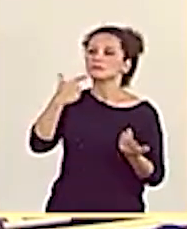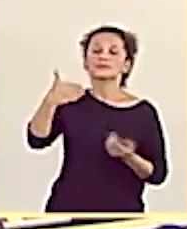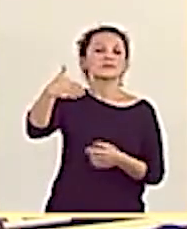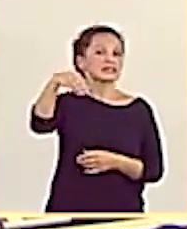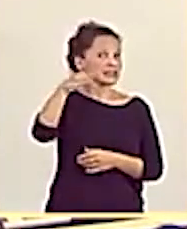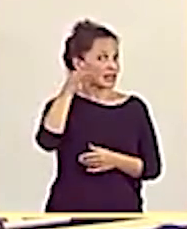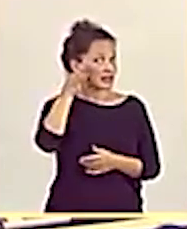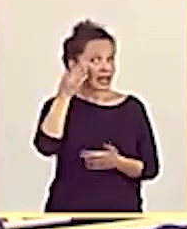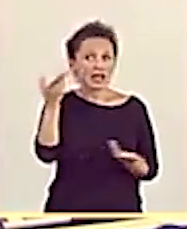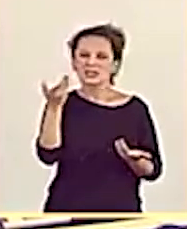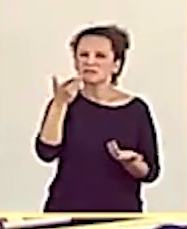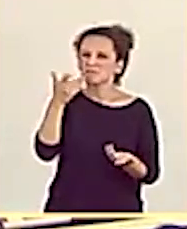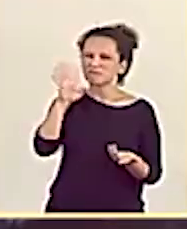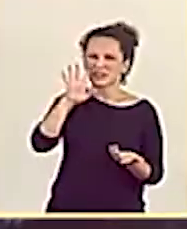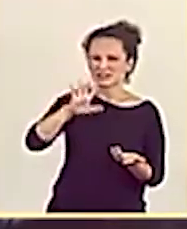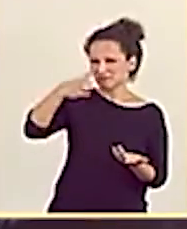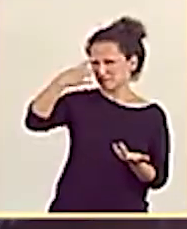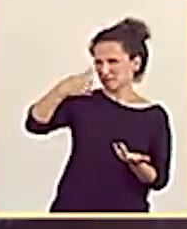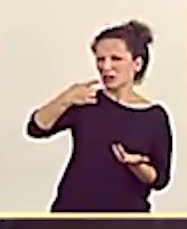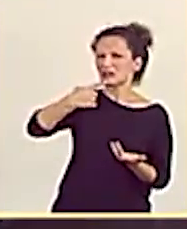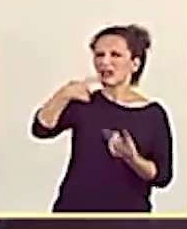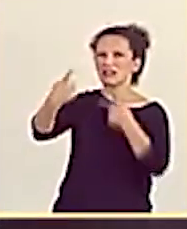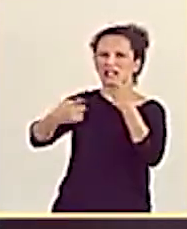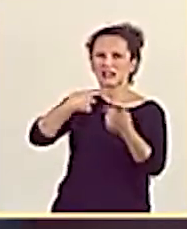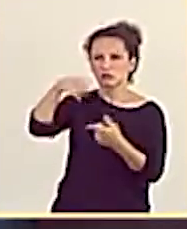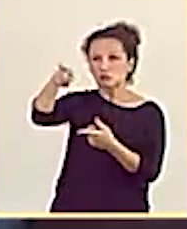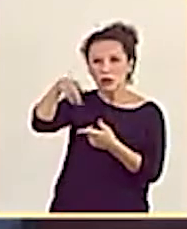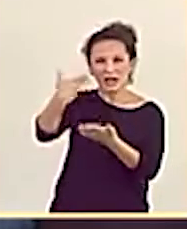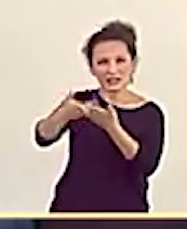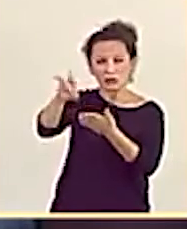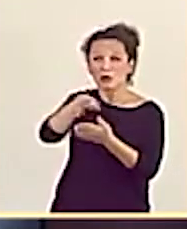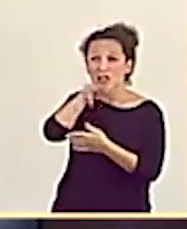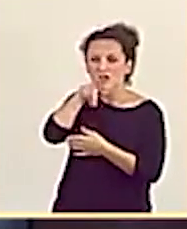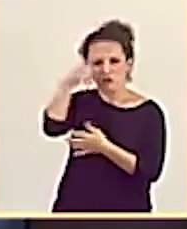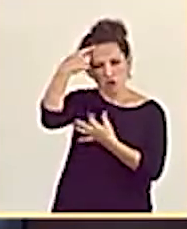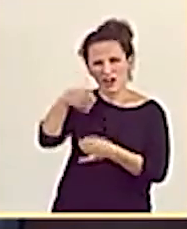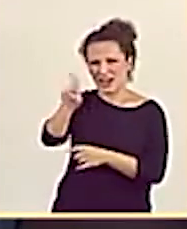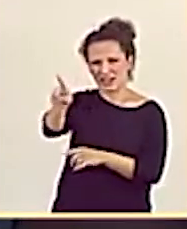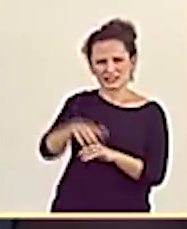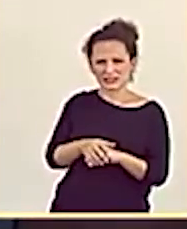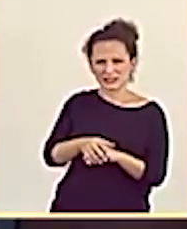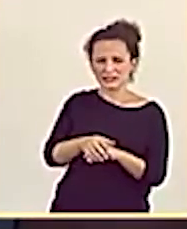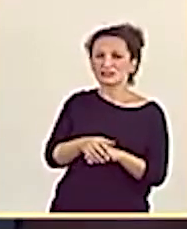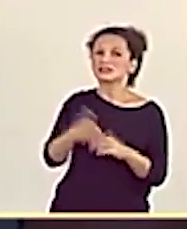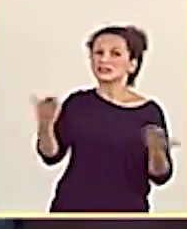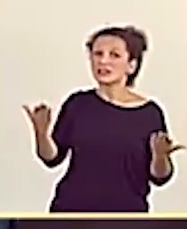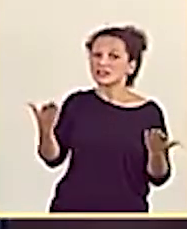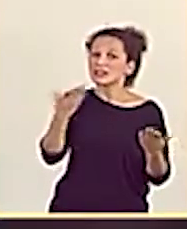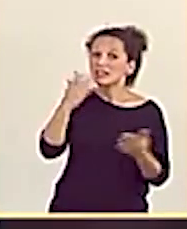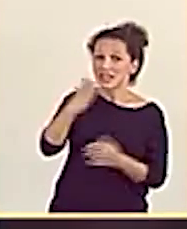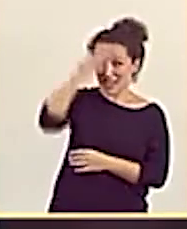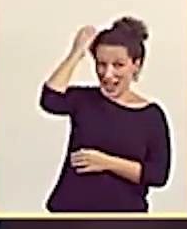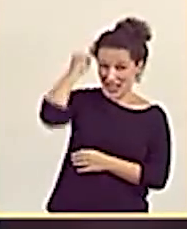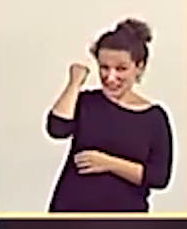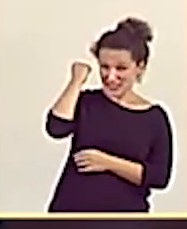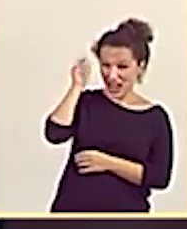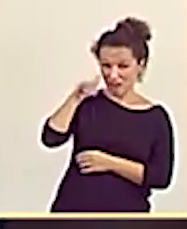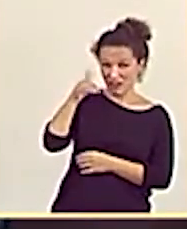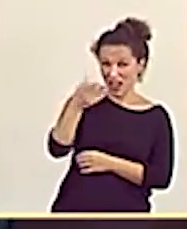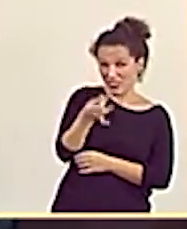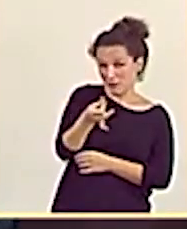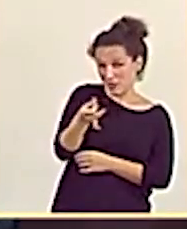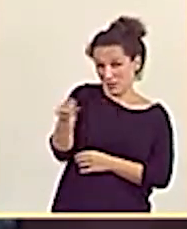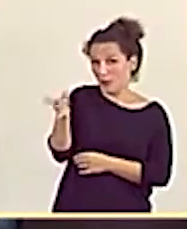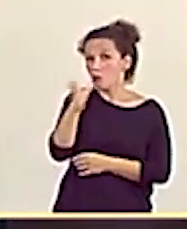señor ministro, no le veo muy convencido de sus palabras. Señor ministro, el peaje a pagar al señor Iglesias para lograr su